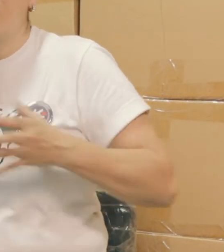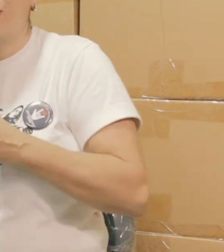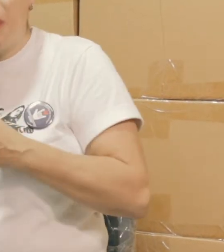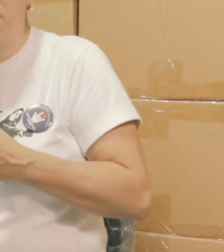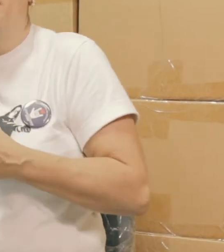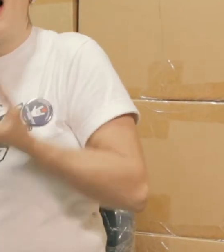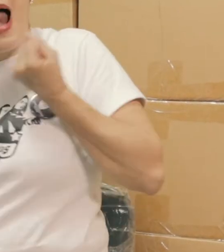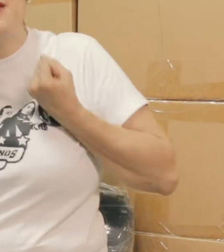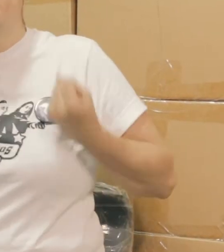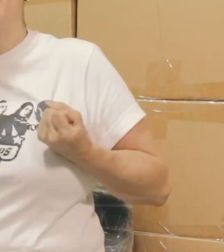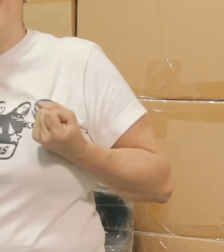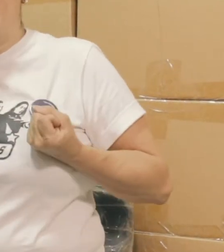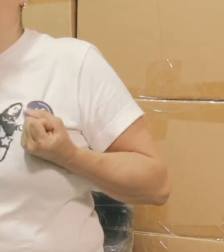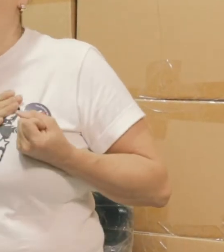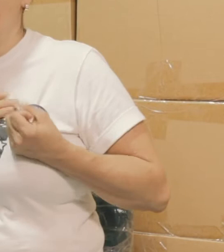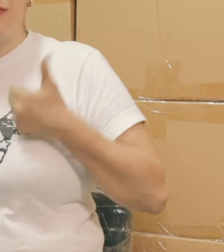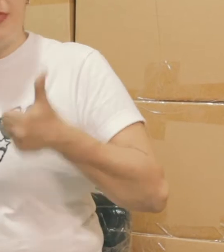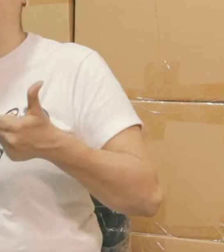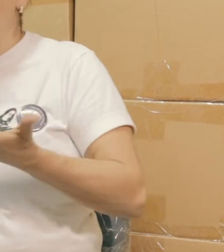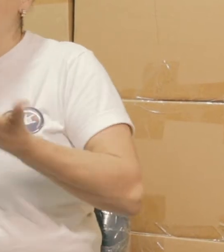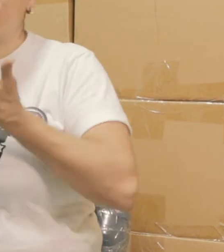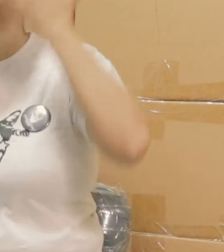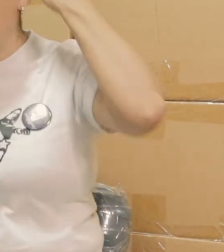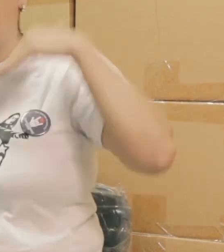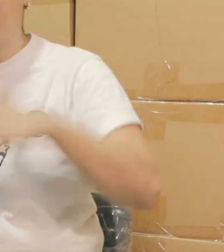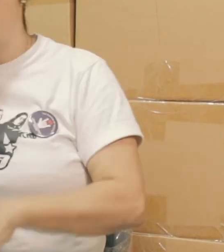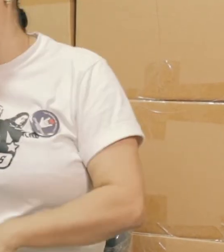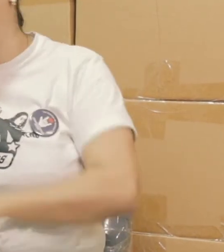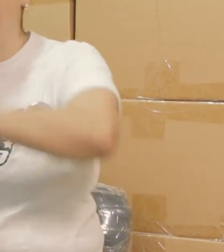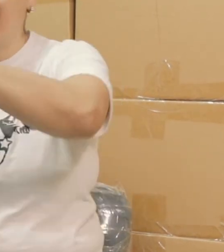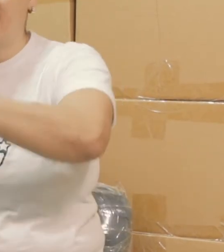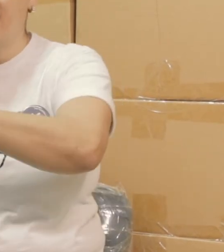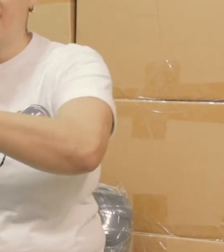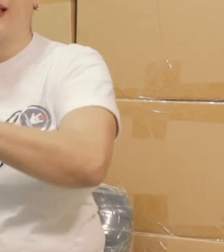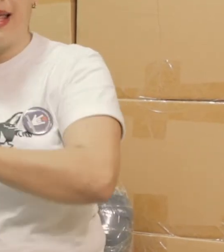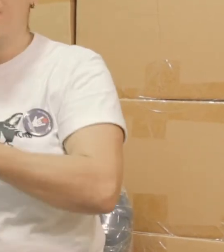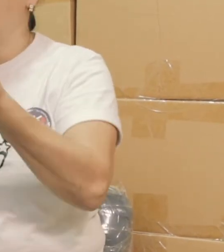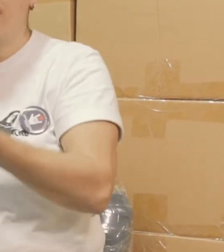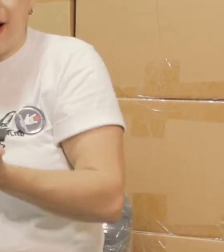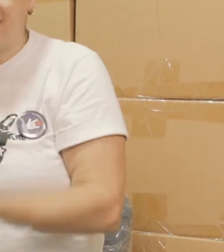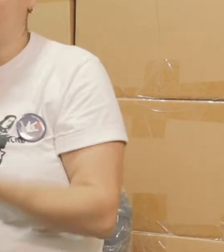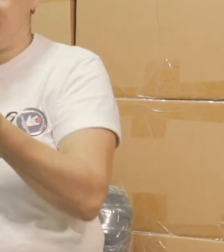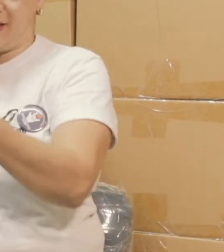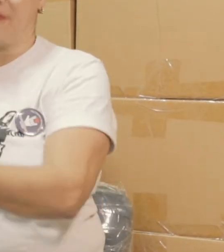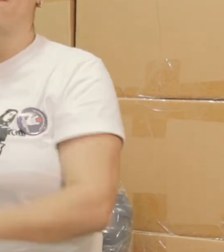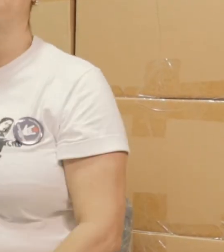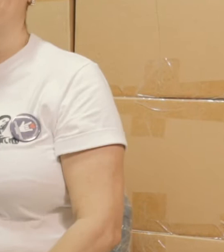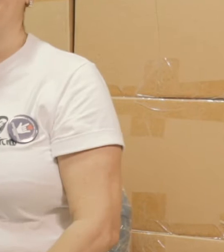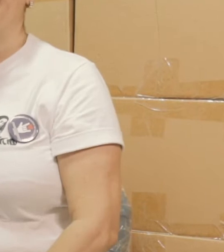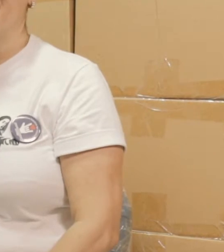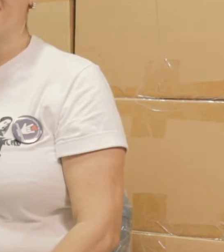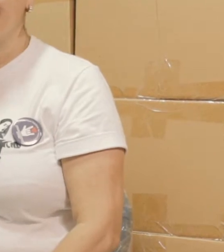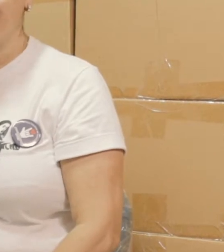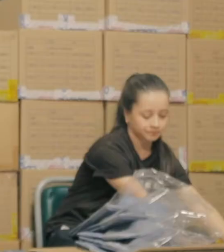sorda se sienta contenta y seamos los superhumanos. Entonces, pues, sí, me agradezco a Marcela, a la jefe, por todas sus ideas, a ella,